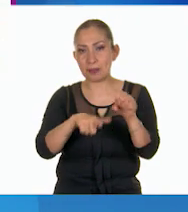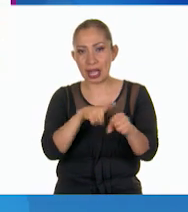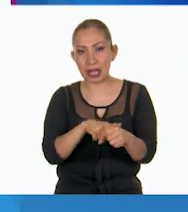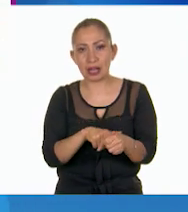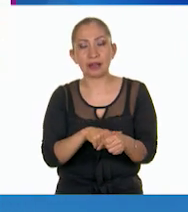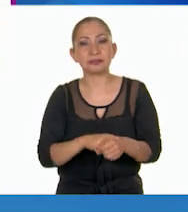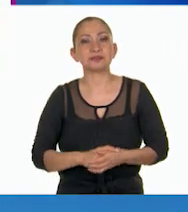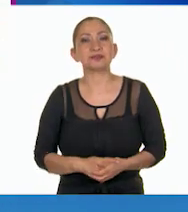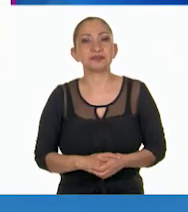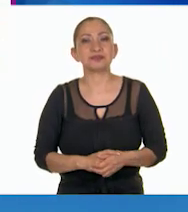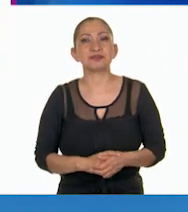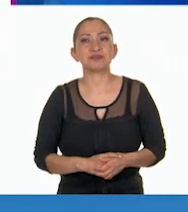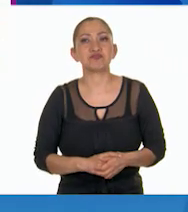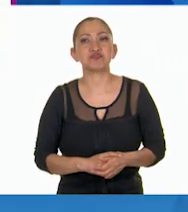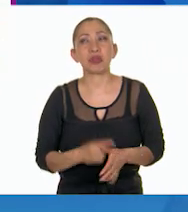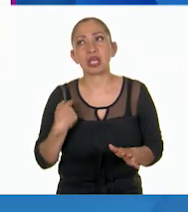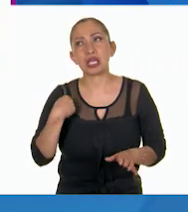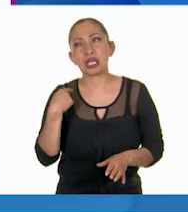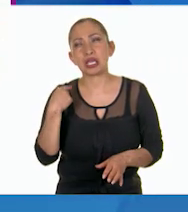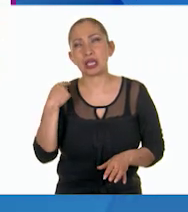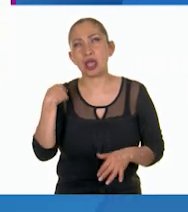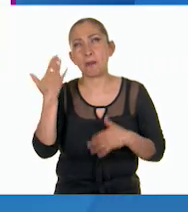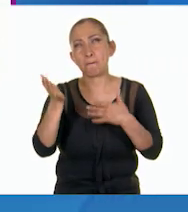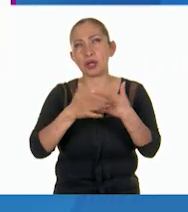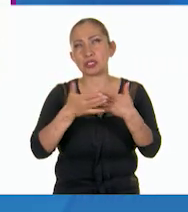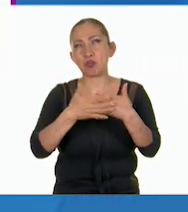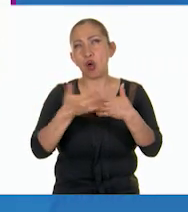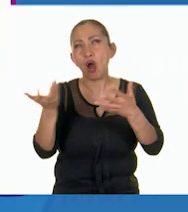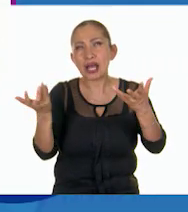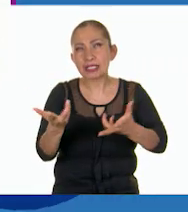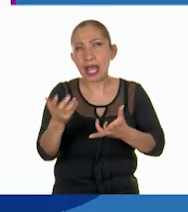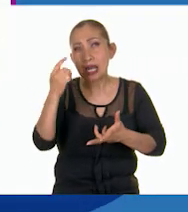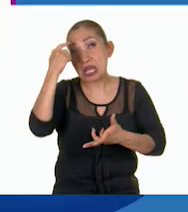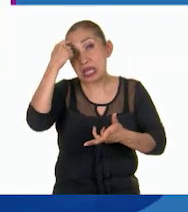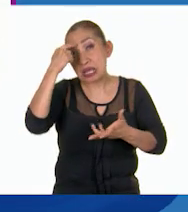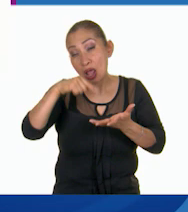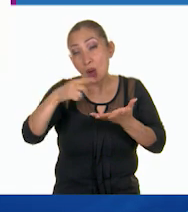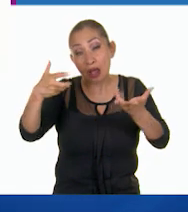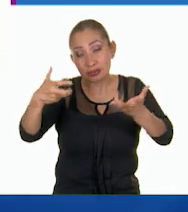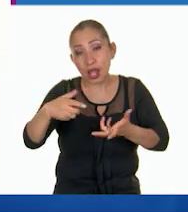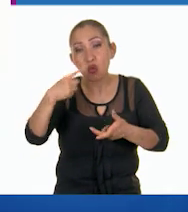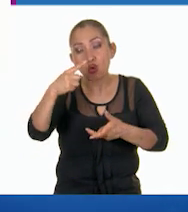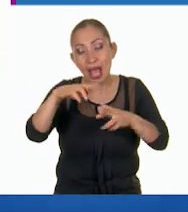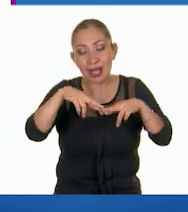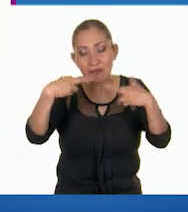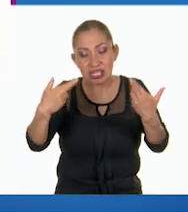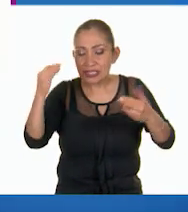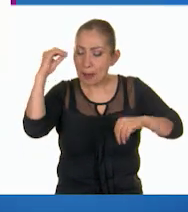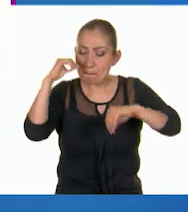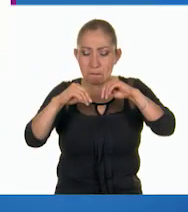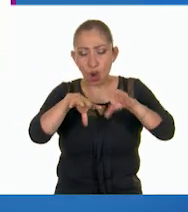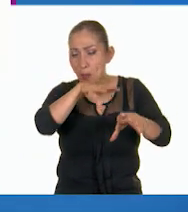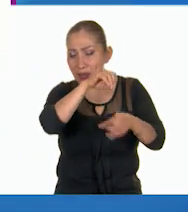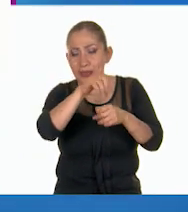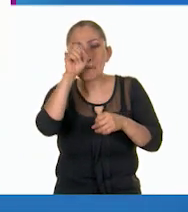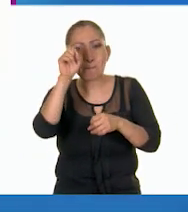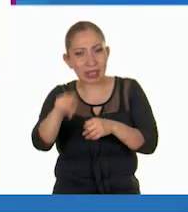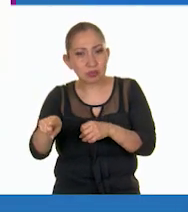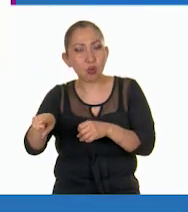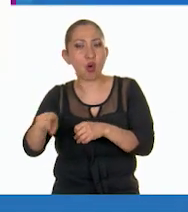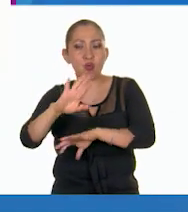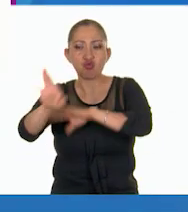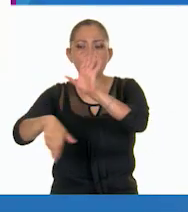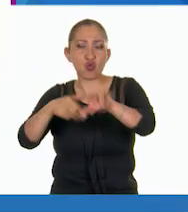y se piensa realizar una revista completa acerca de la